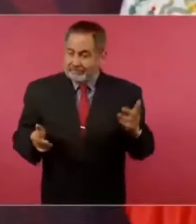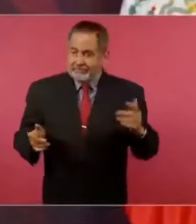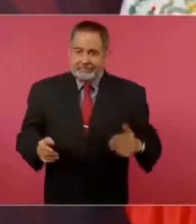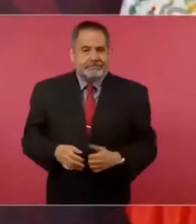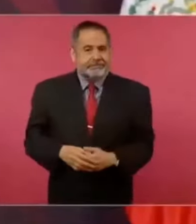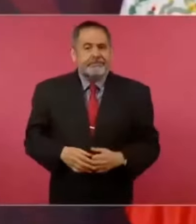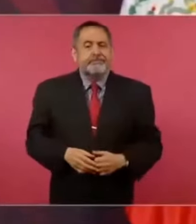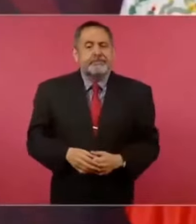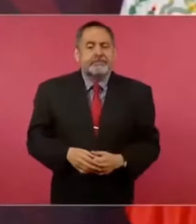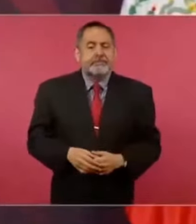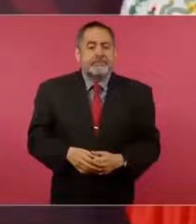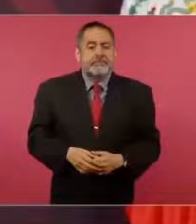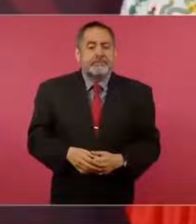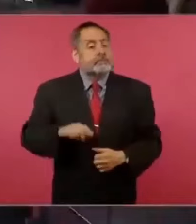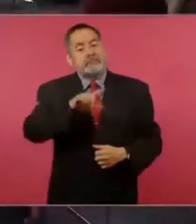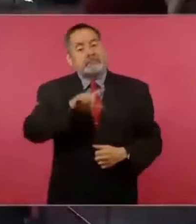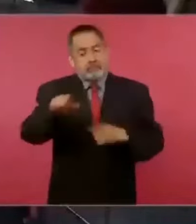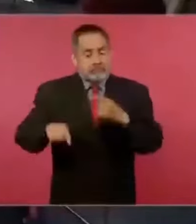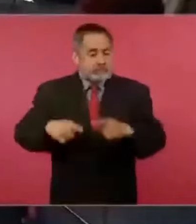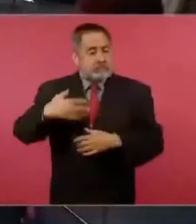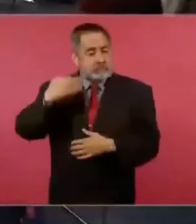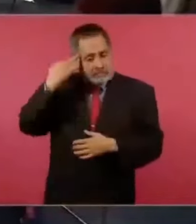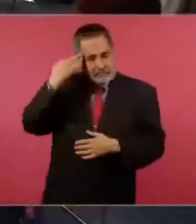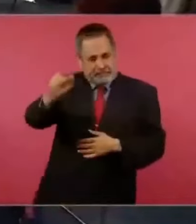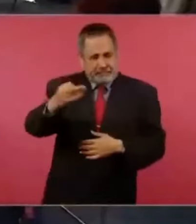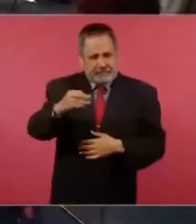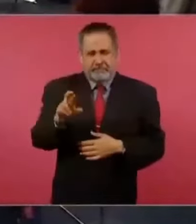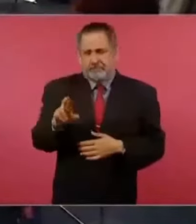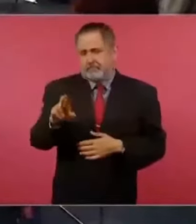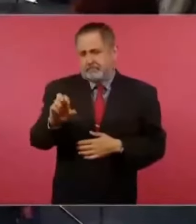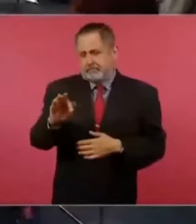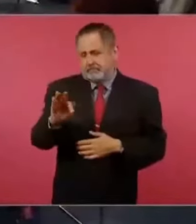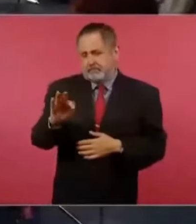Y en la época de la Reforma, bueno,